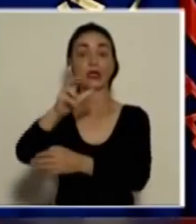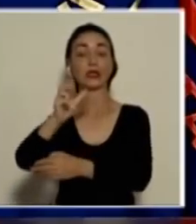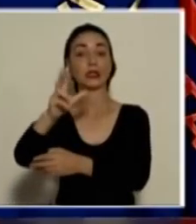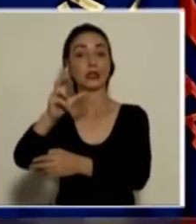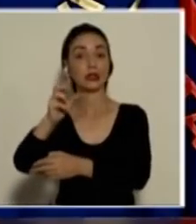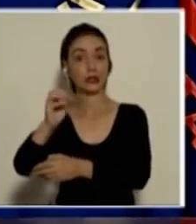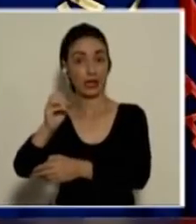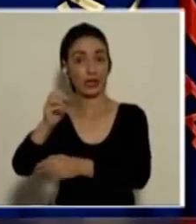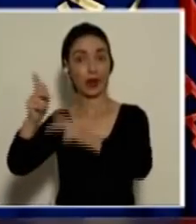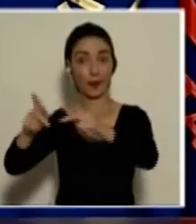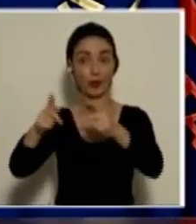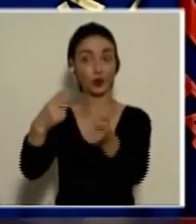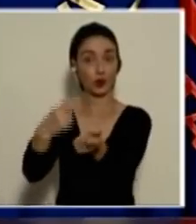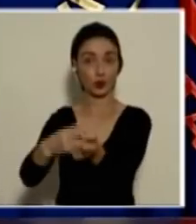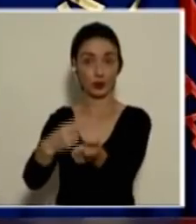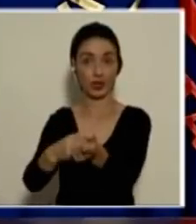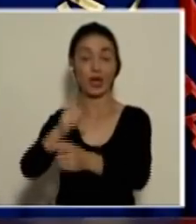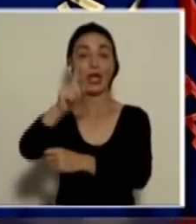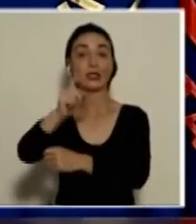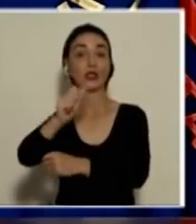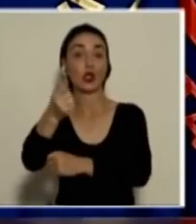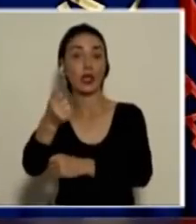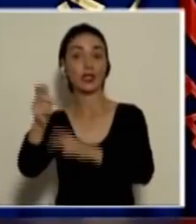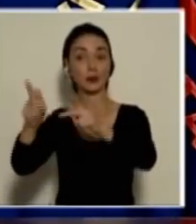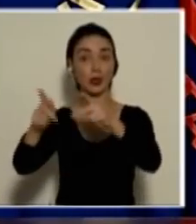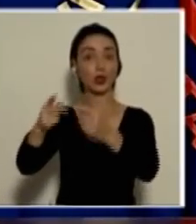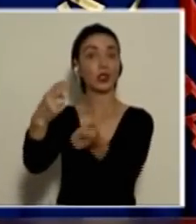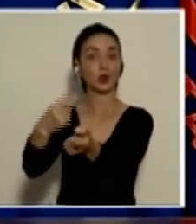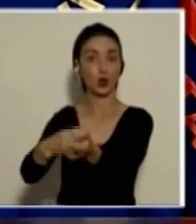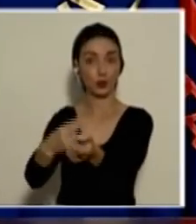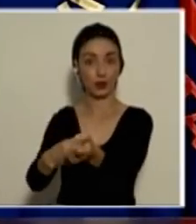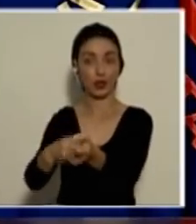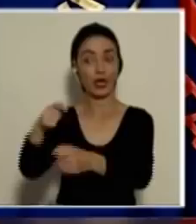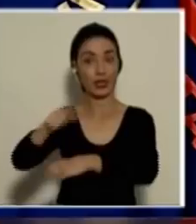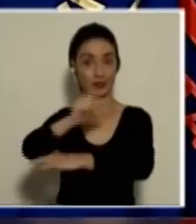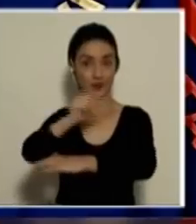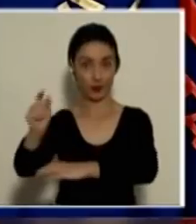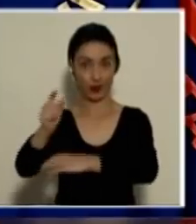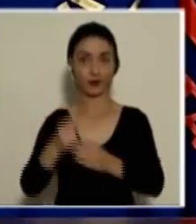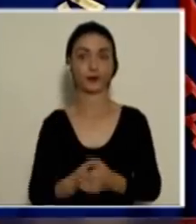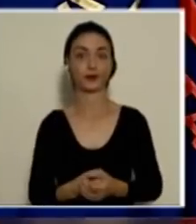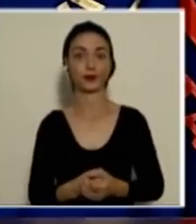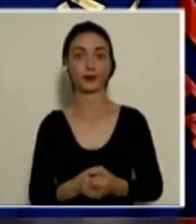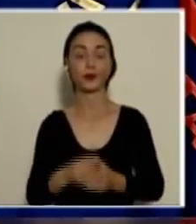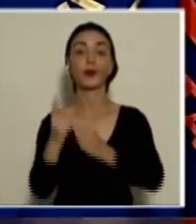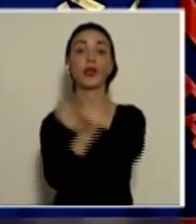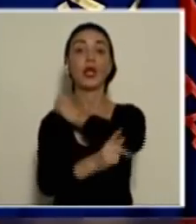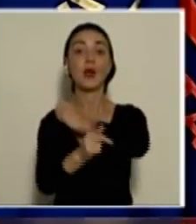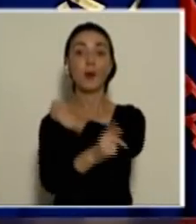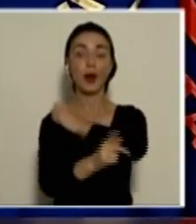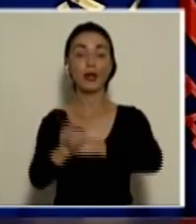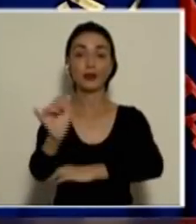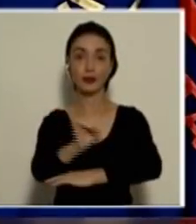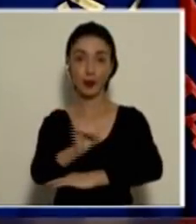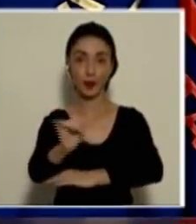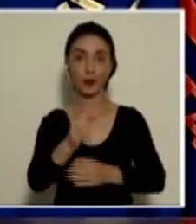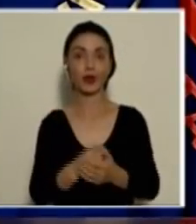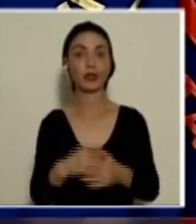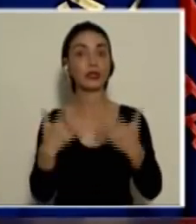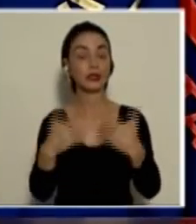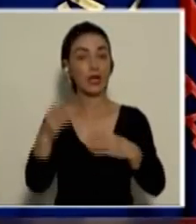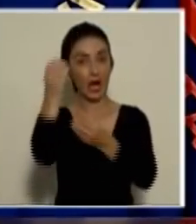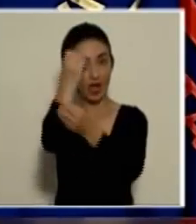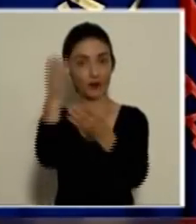personas, de ellas 110 han estado hospitalizadas esta semana. El país también ha